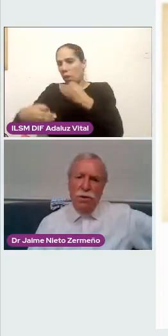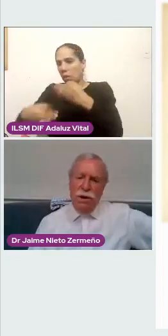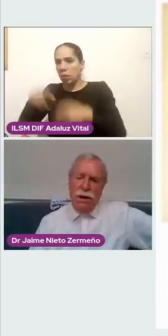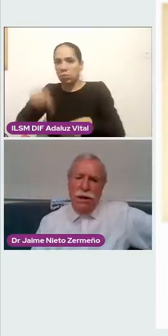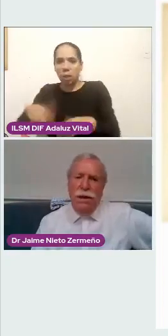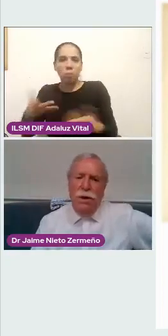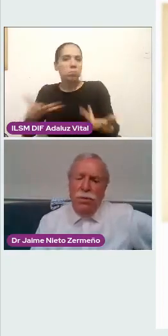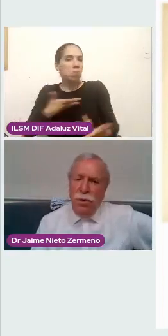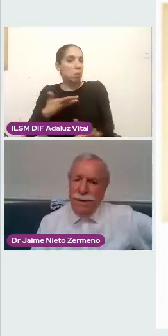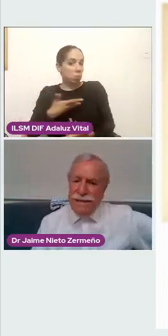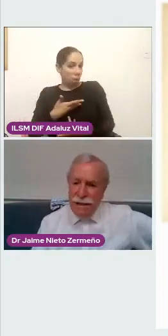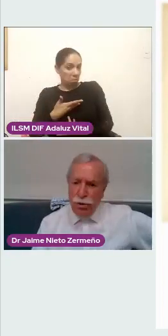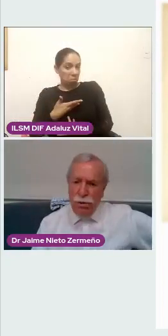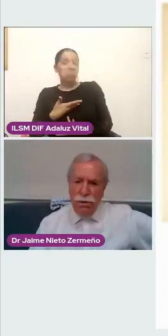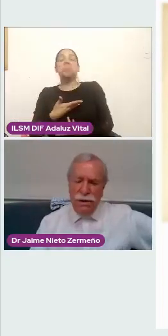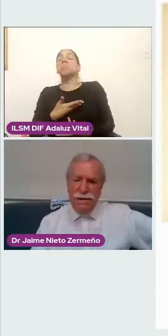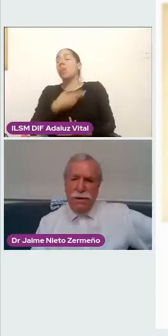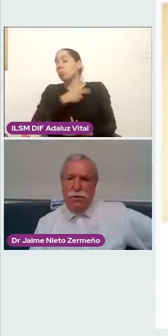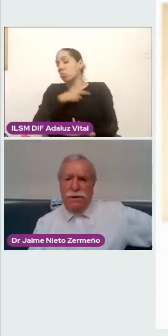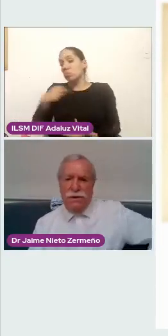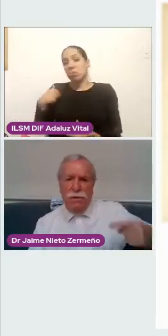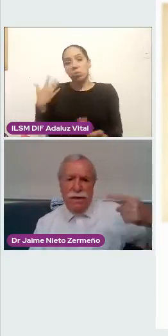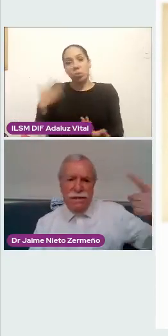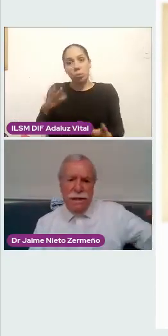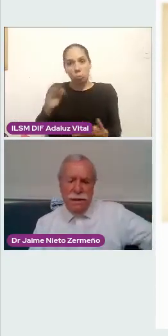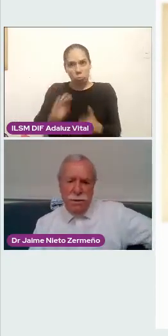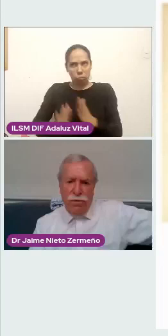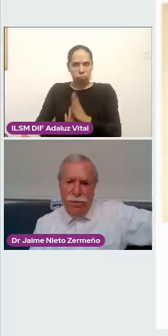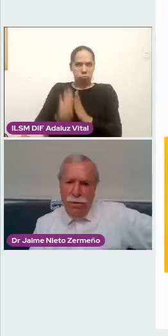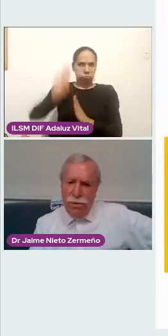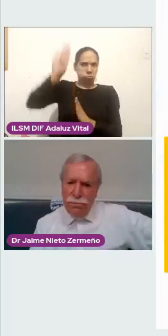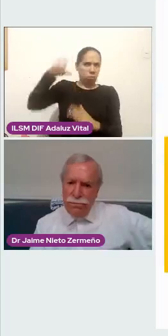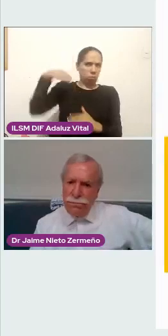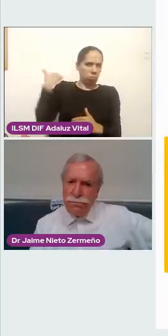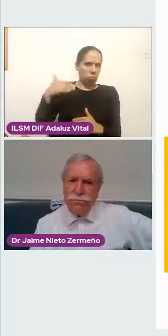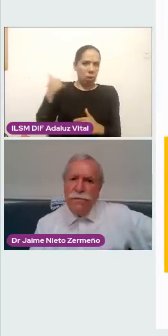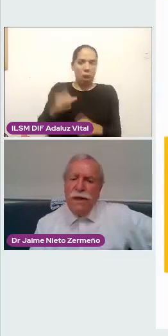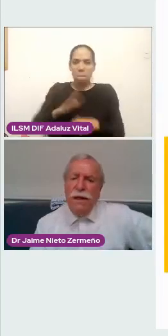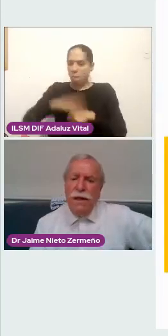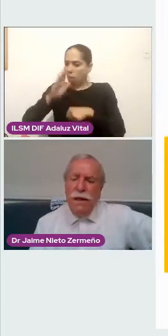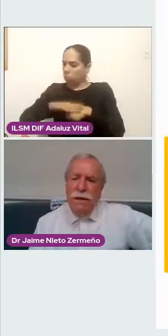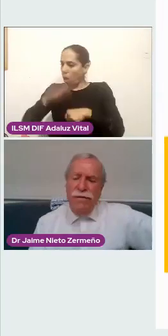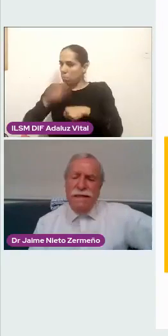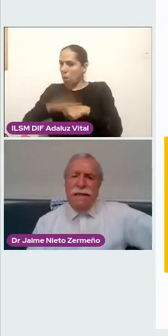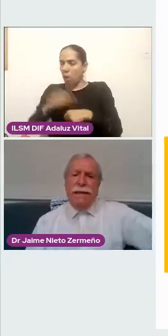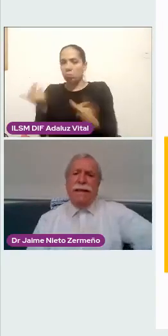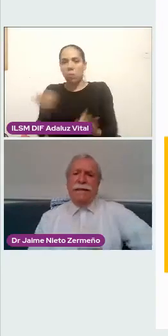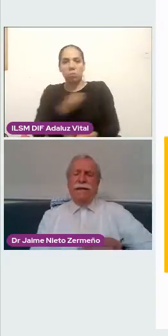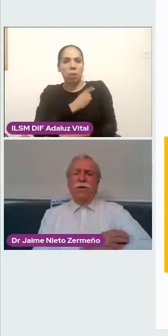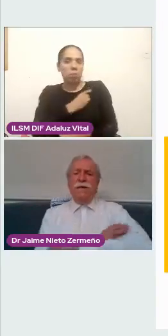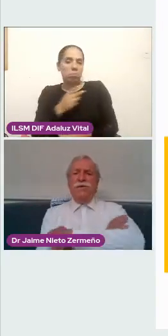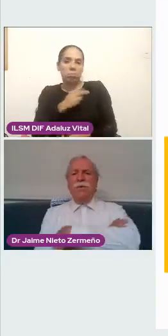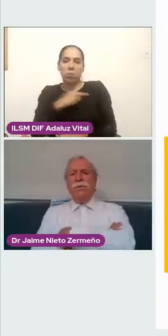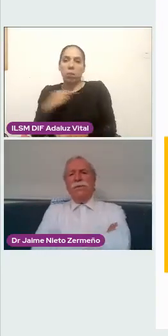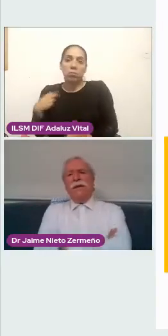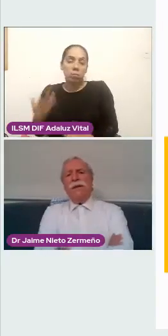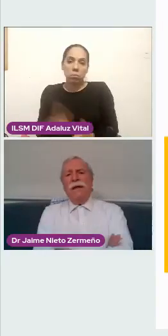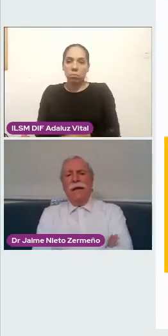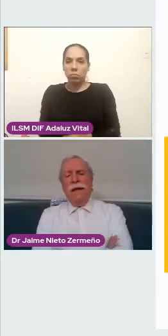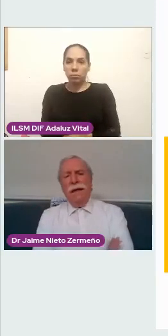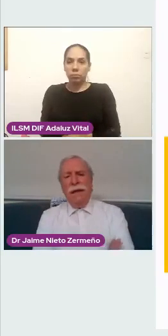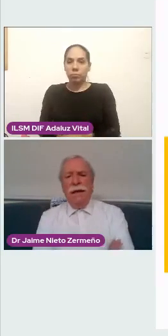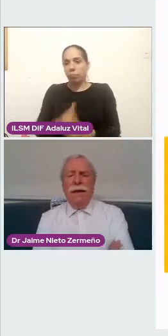obtenido el número más alto en este contexto. La siguiente, por favor. Fíjense que dentro de esto,